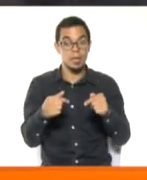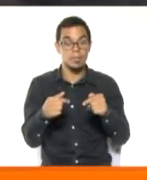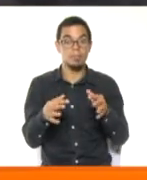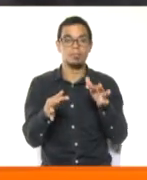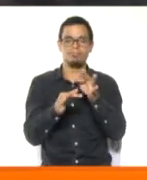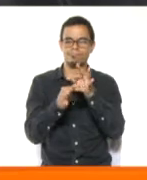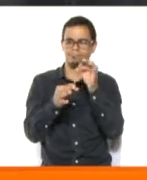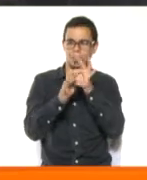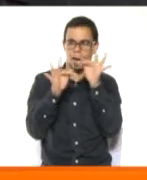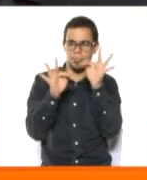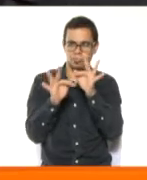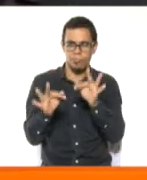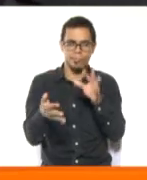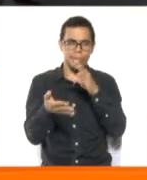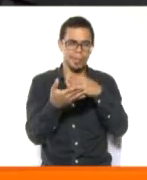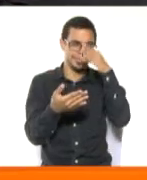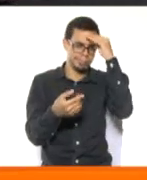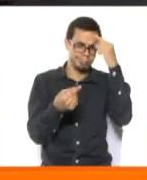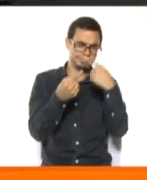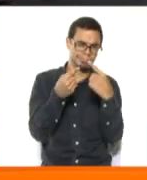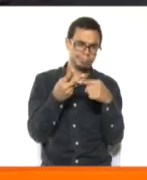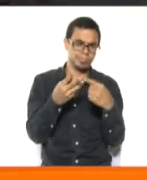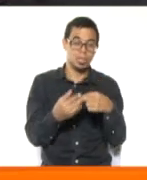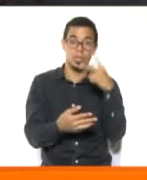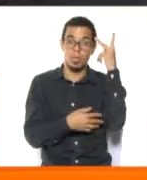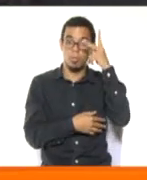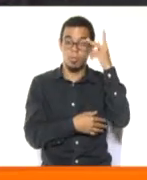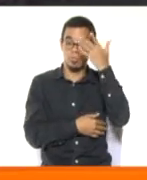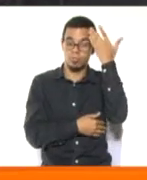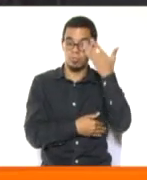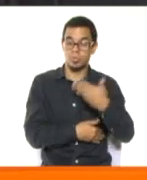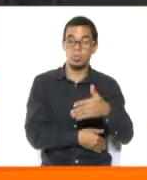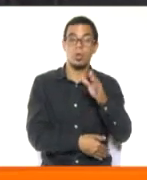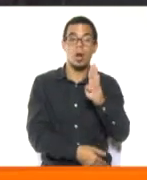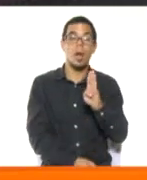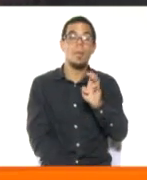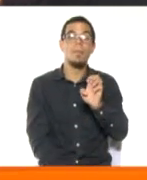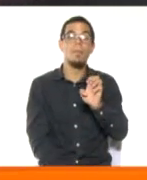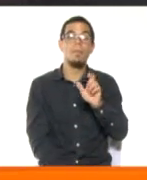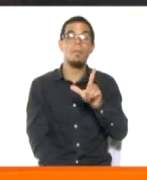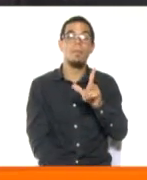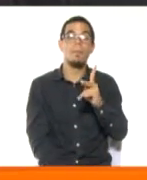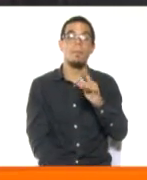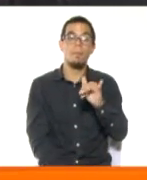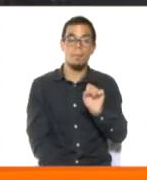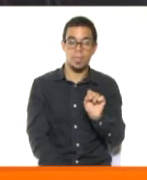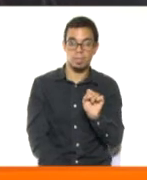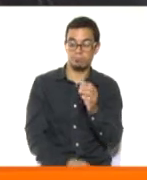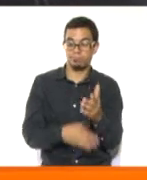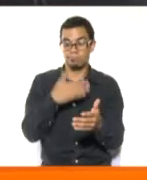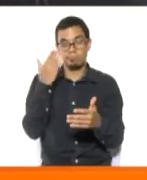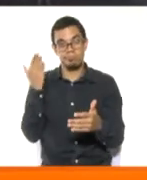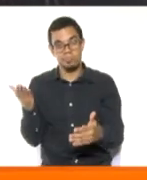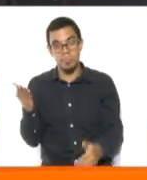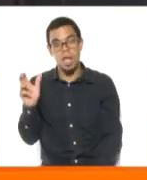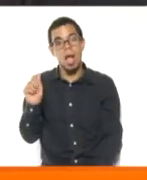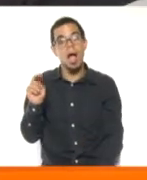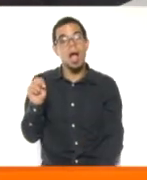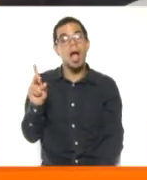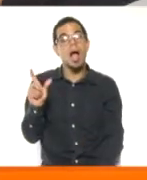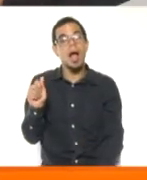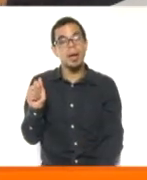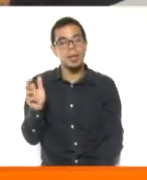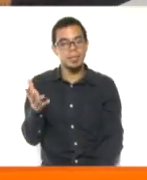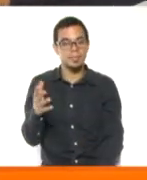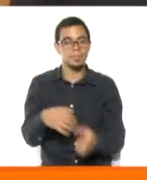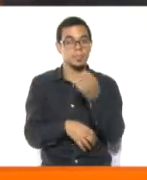para el aprendizaje. Les habla la profesora Belkis Túnez y me acompaña mi colega Ana Castro. Hola Belkis,